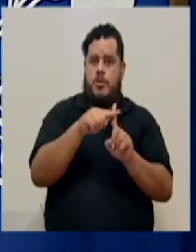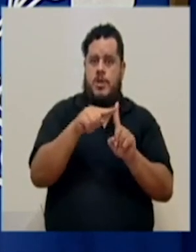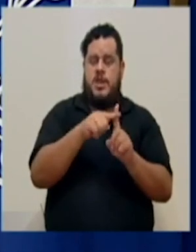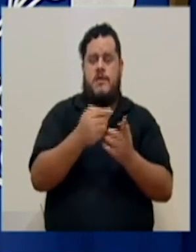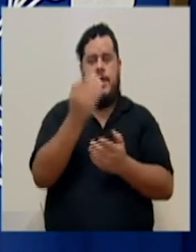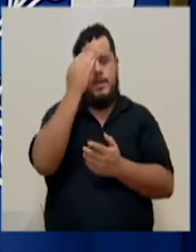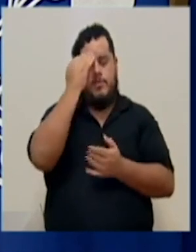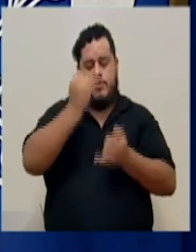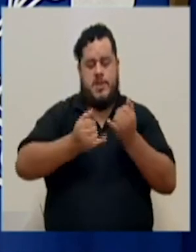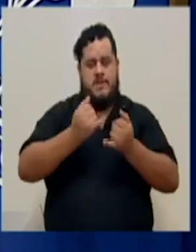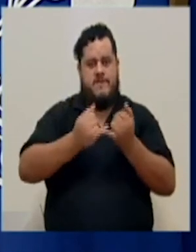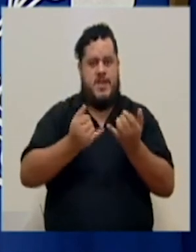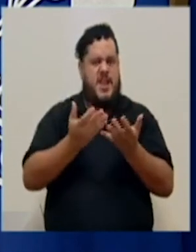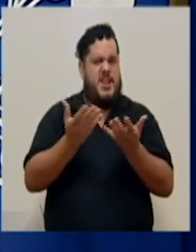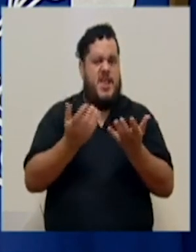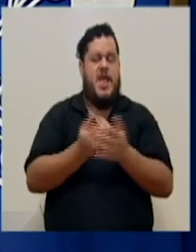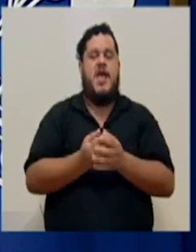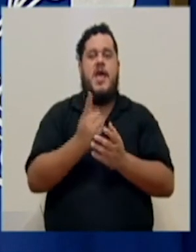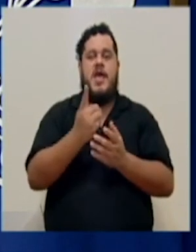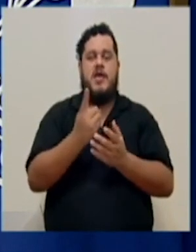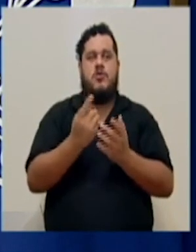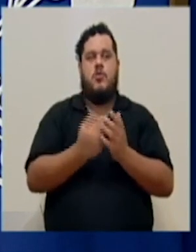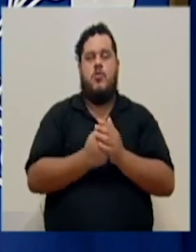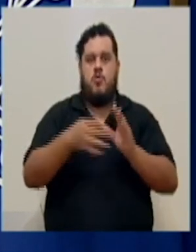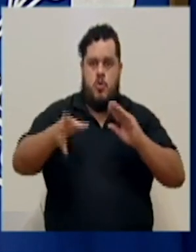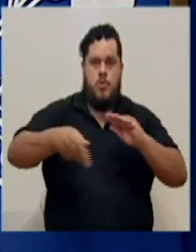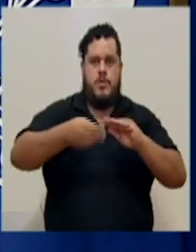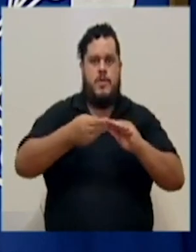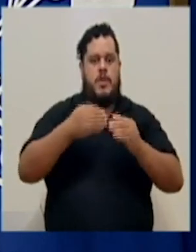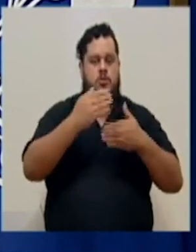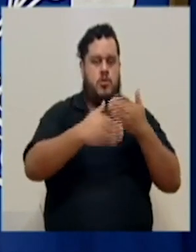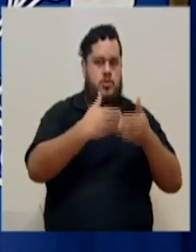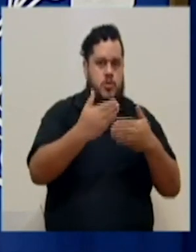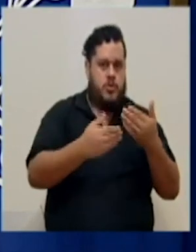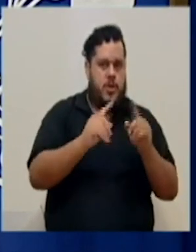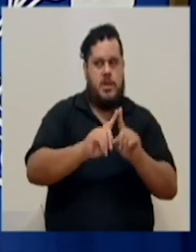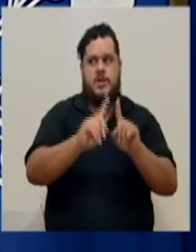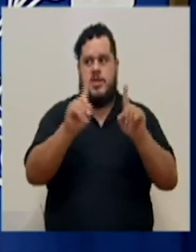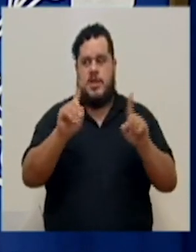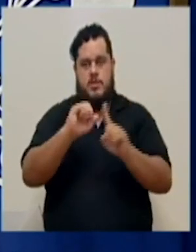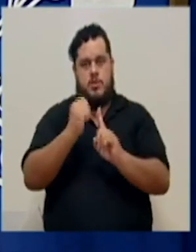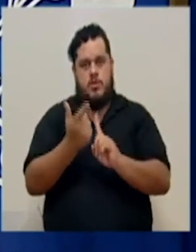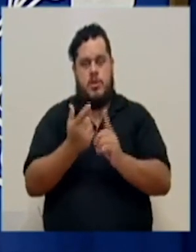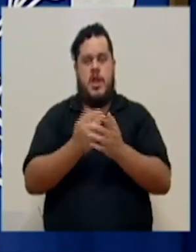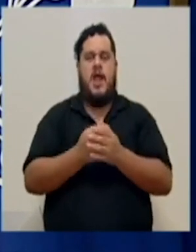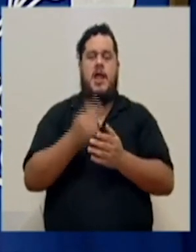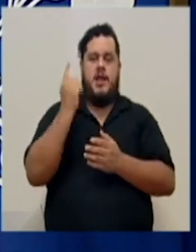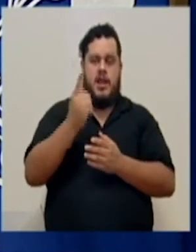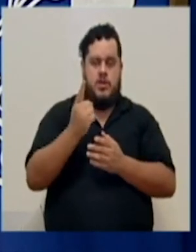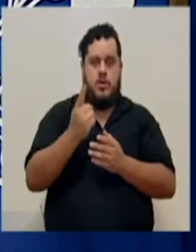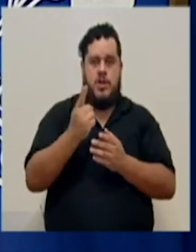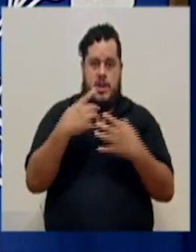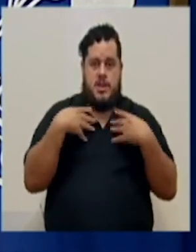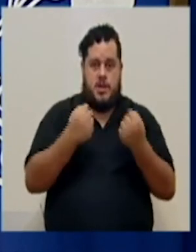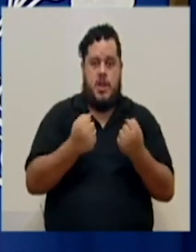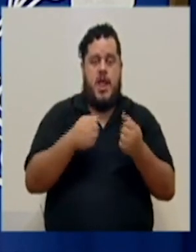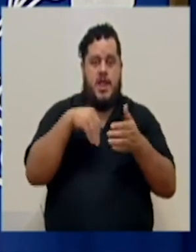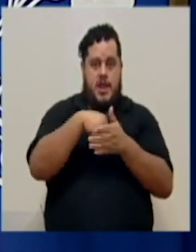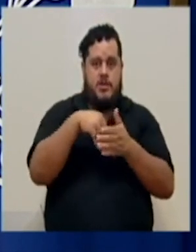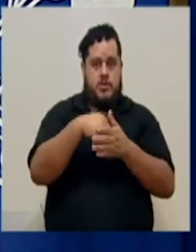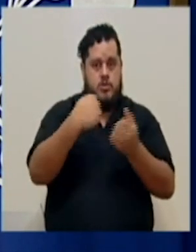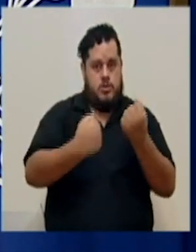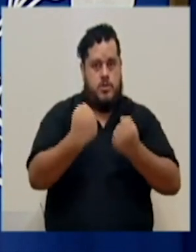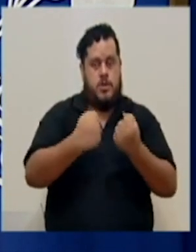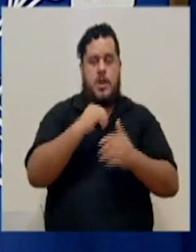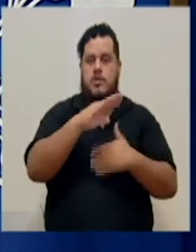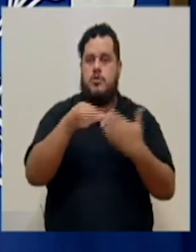esto, a final de cuentas, es un complemento, que los protocolos, que el hecho del distanciamiento social, que las órdenes sanitarias, que la restricción vehicular,